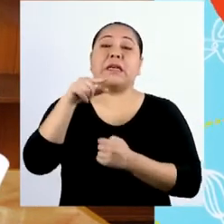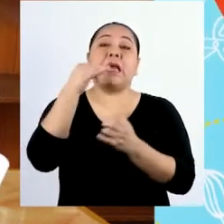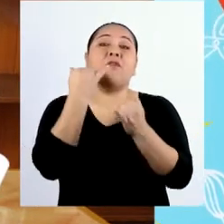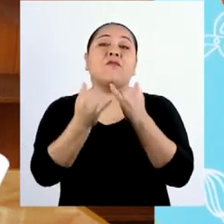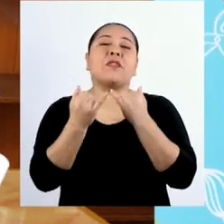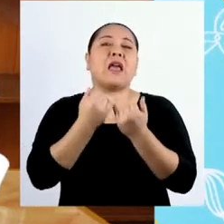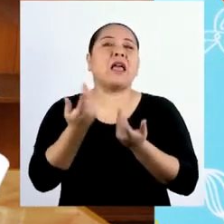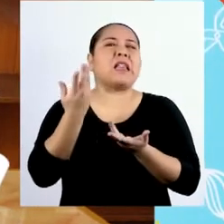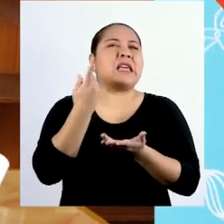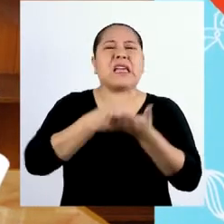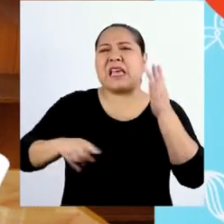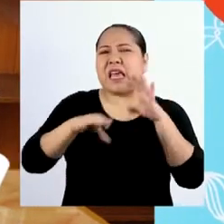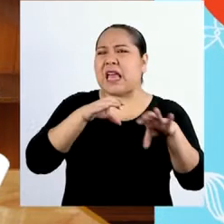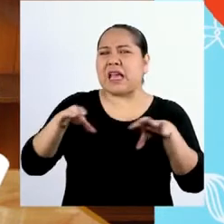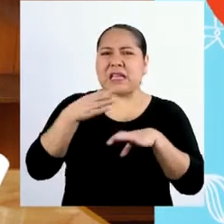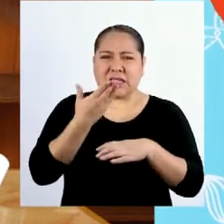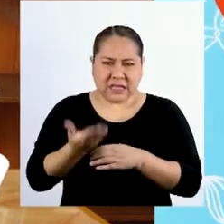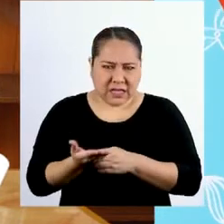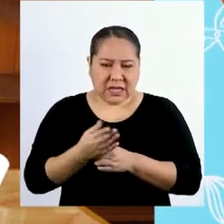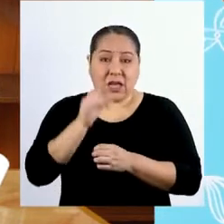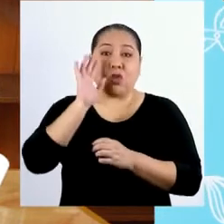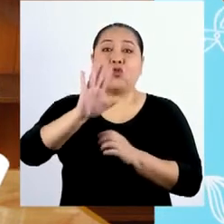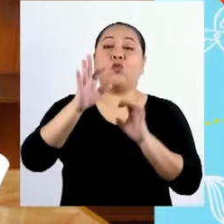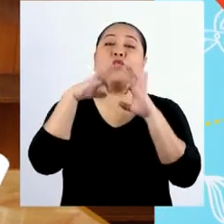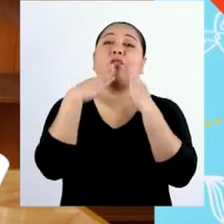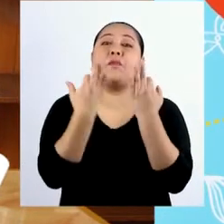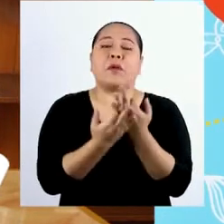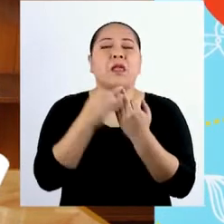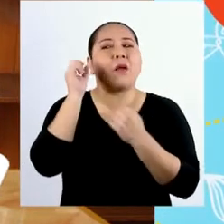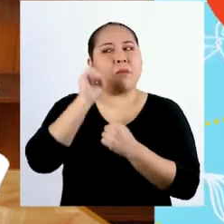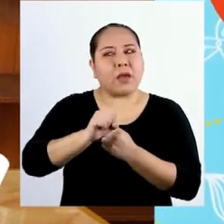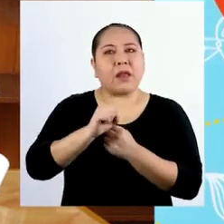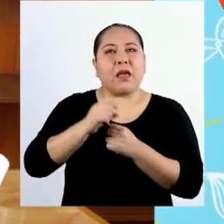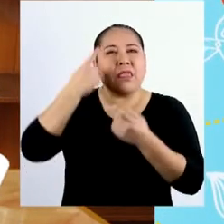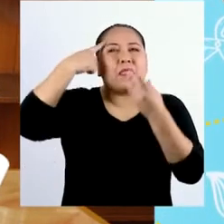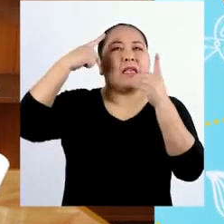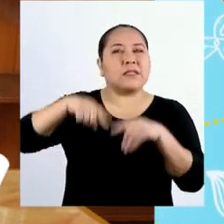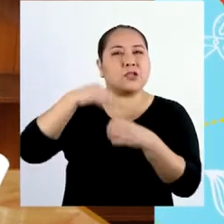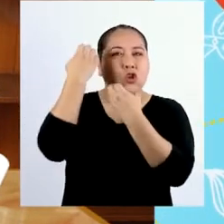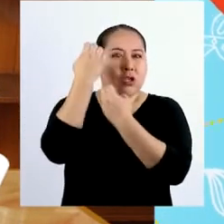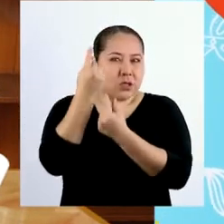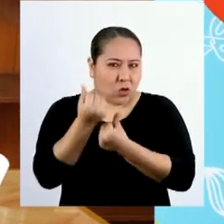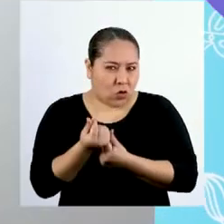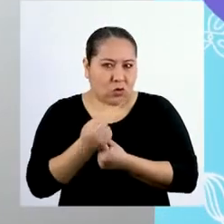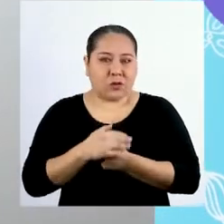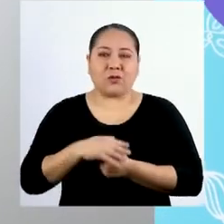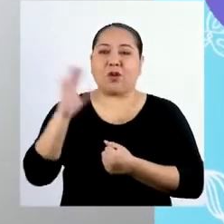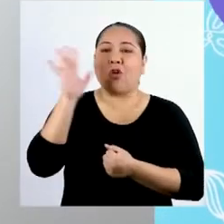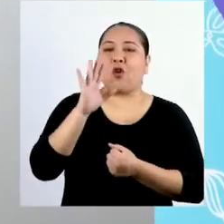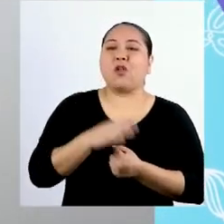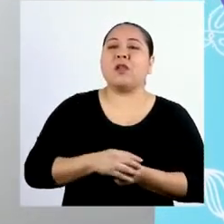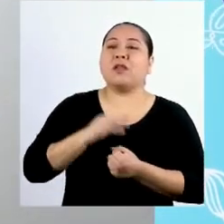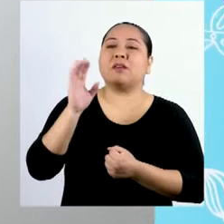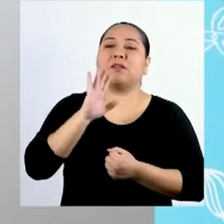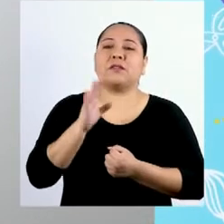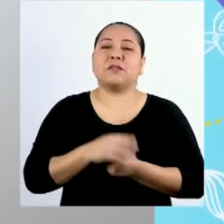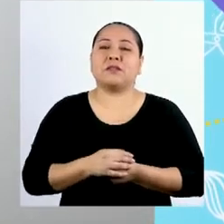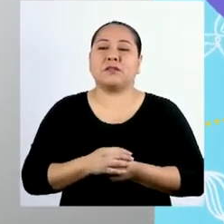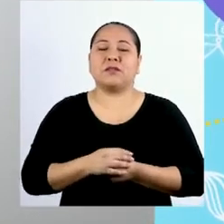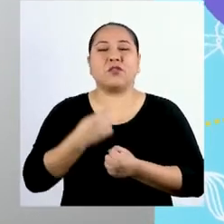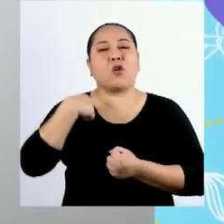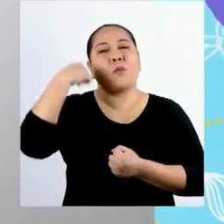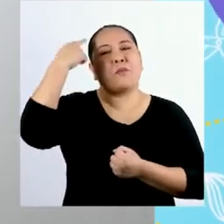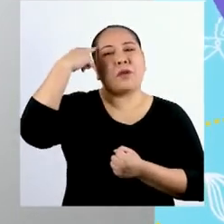finalmente, ¿qué acciones toman en cuenta en tu familia para tomar decisiones económicas? Hola, ¿qué tal?